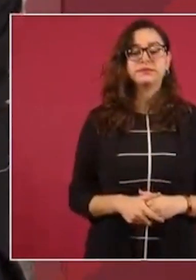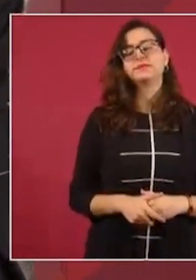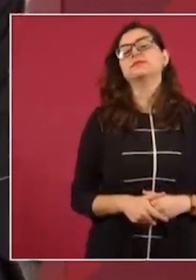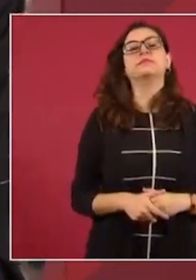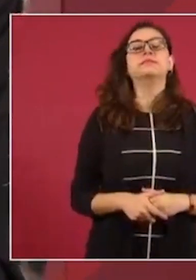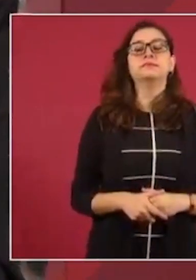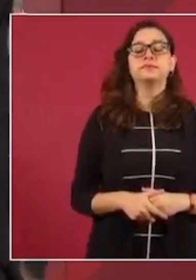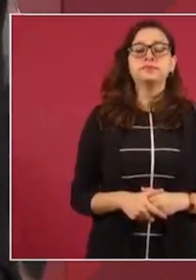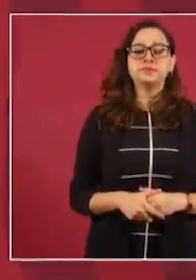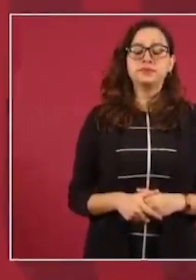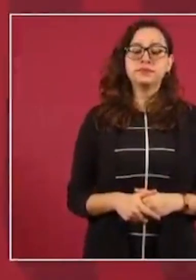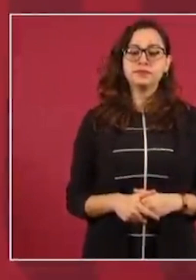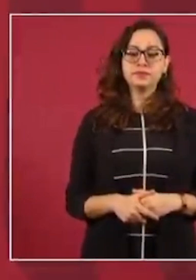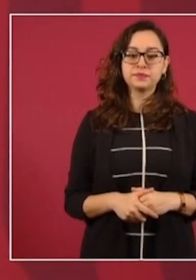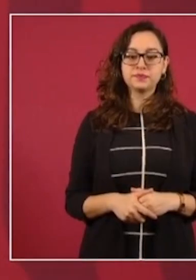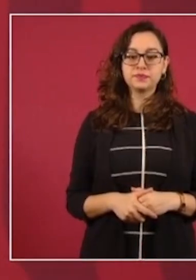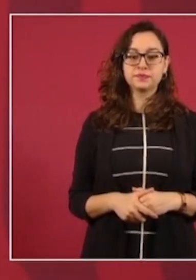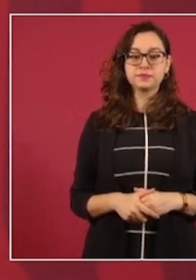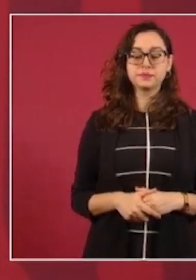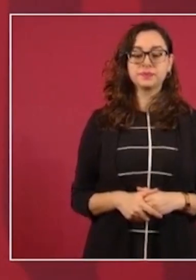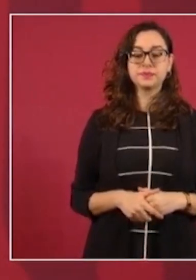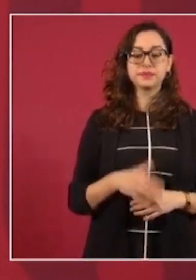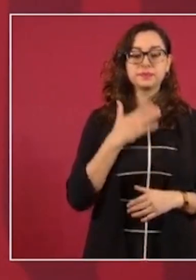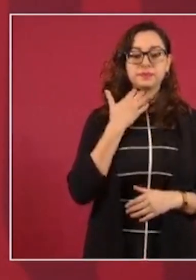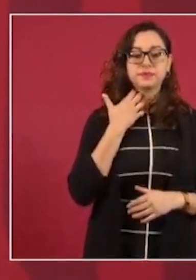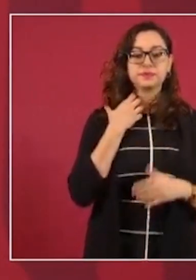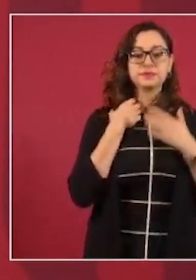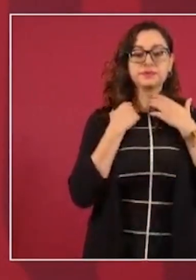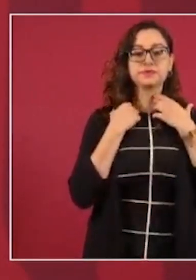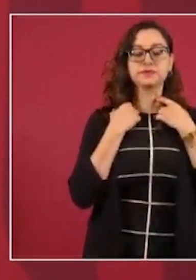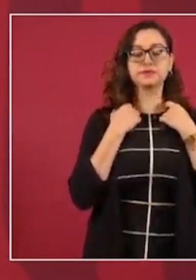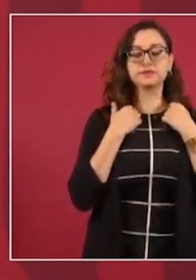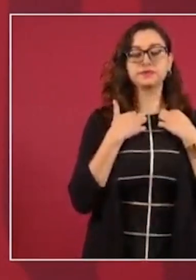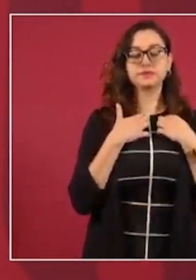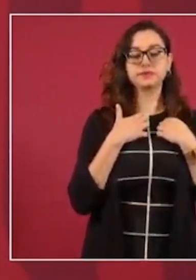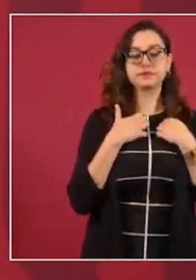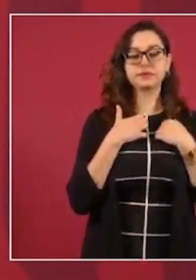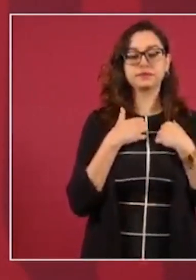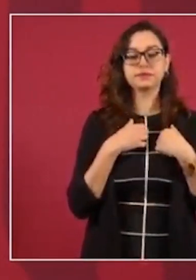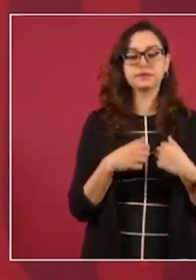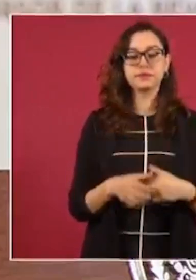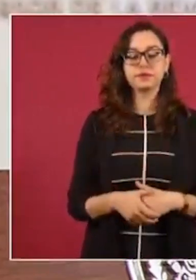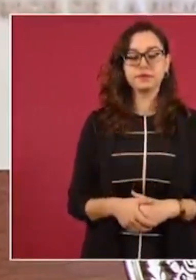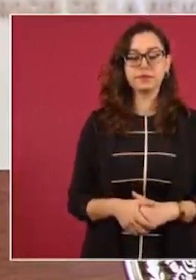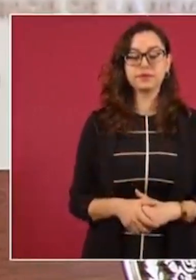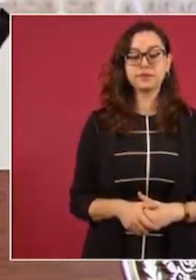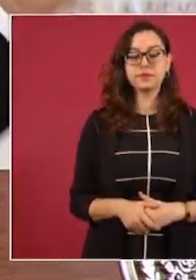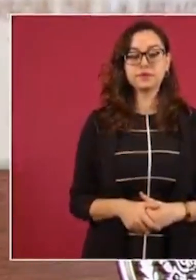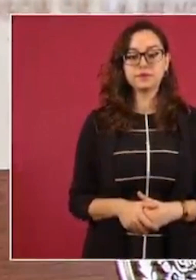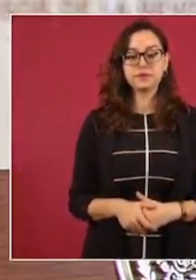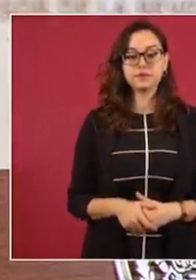ya no es el tiempo de antes que